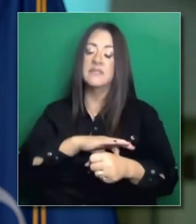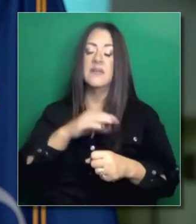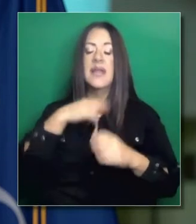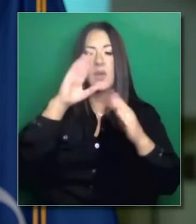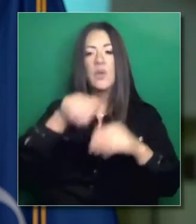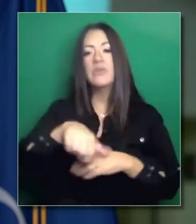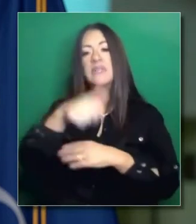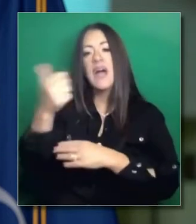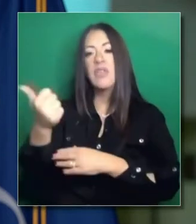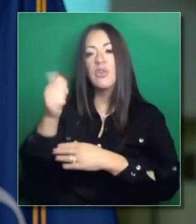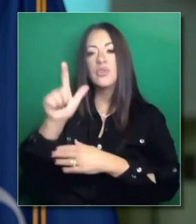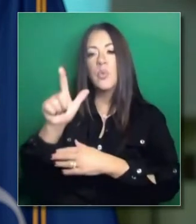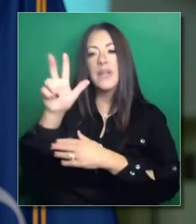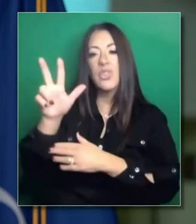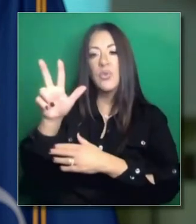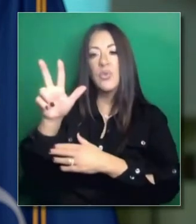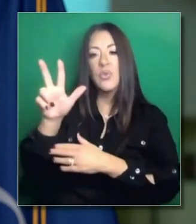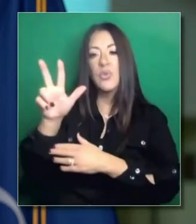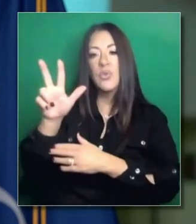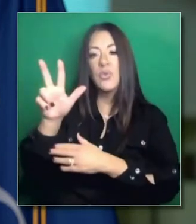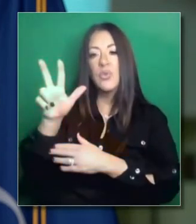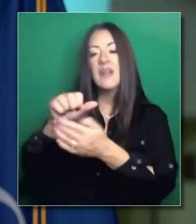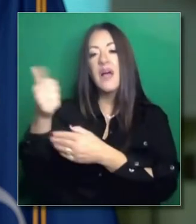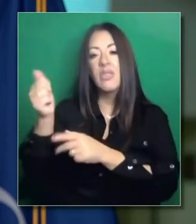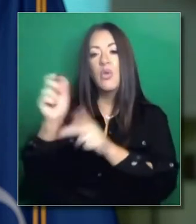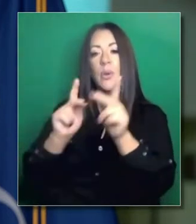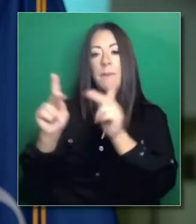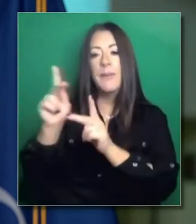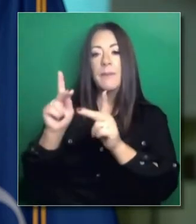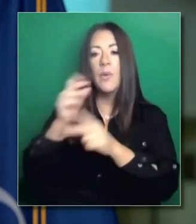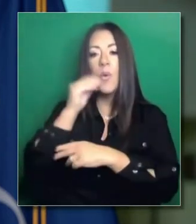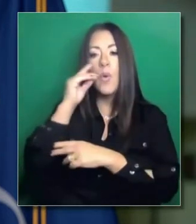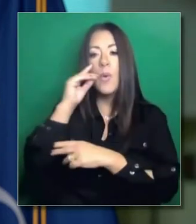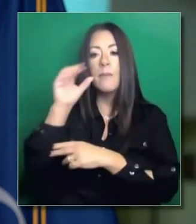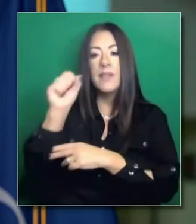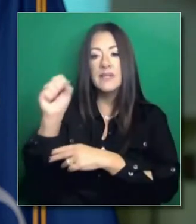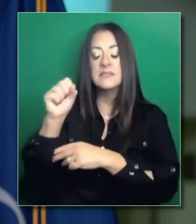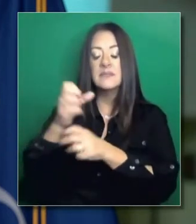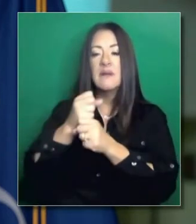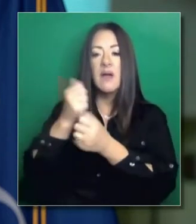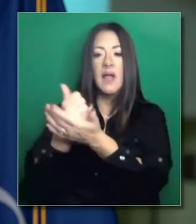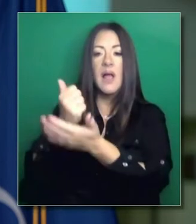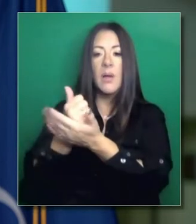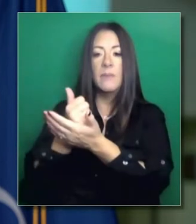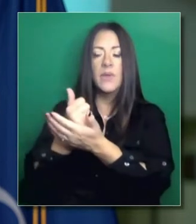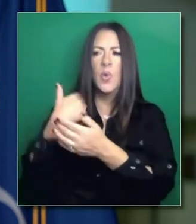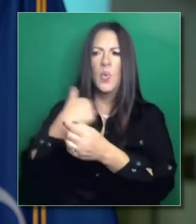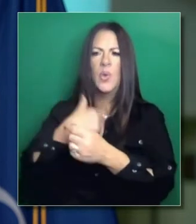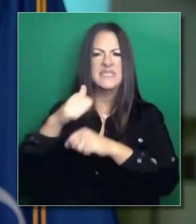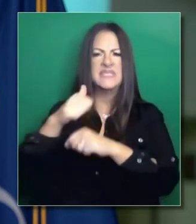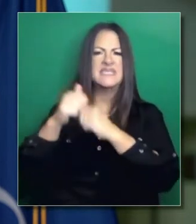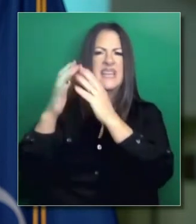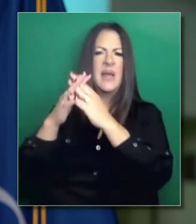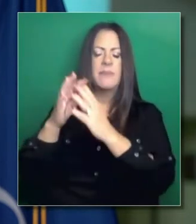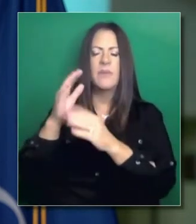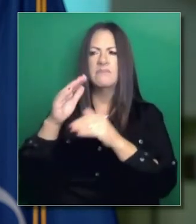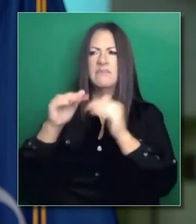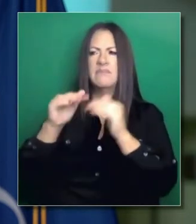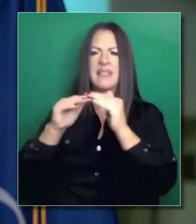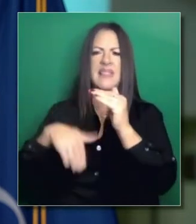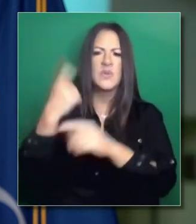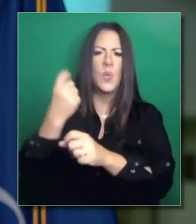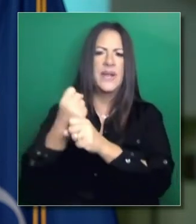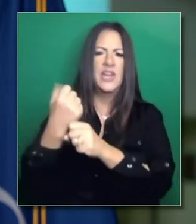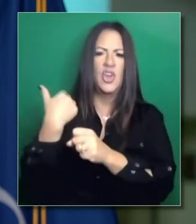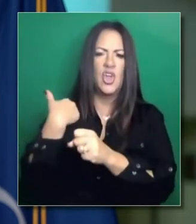.000 personas han recibido apoyo. 23.000 personas a través del proyecto Room Key, que comenzó hace más de un año. Estamos muy orgullosos